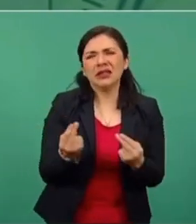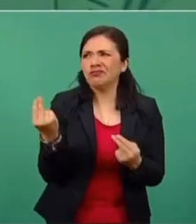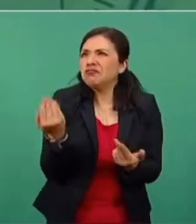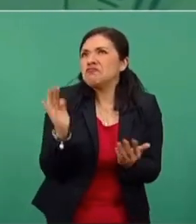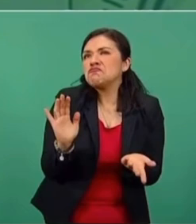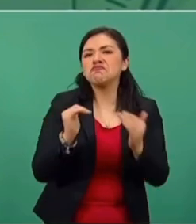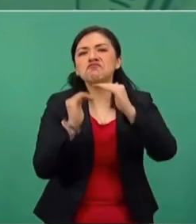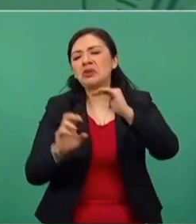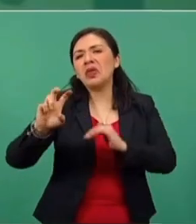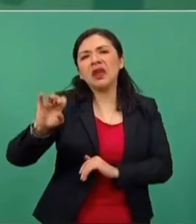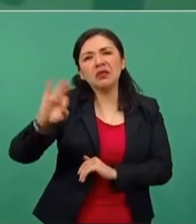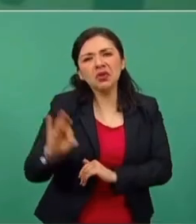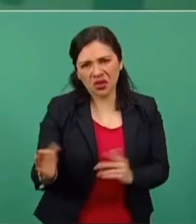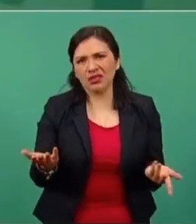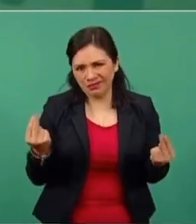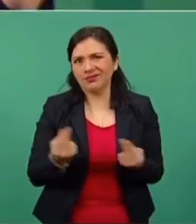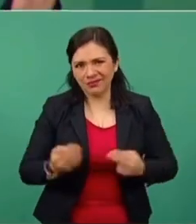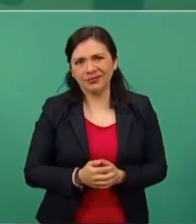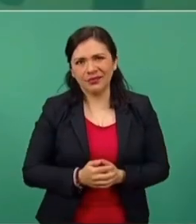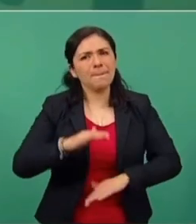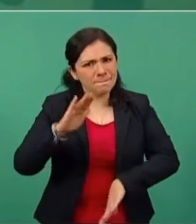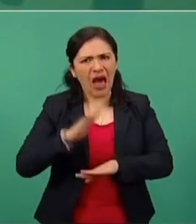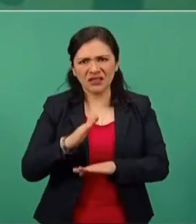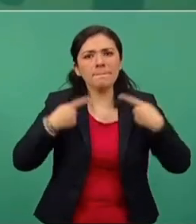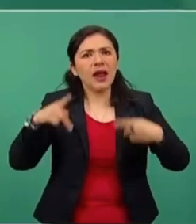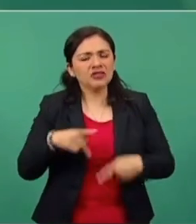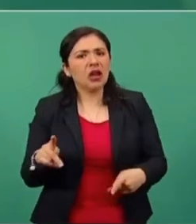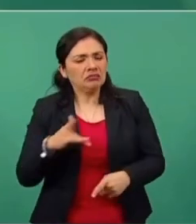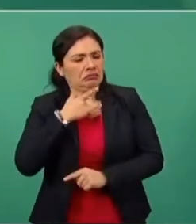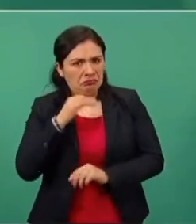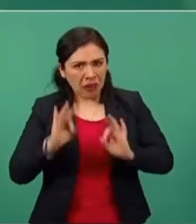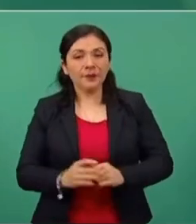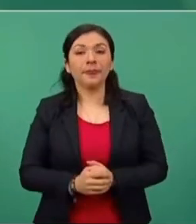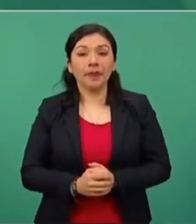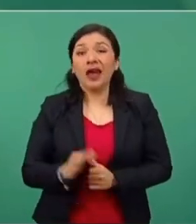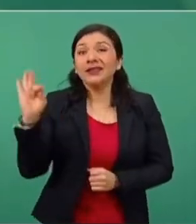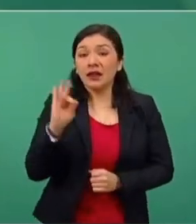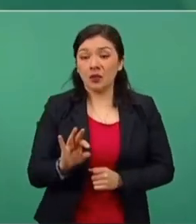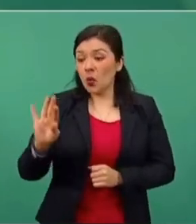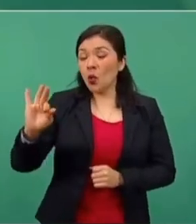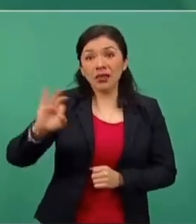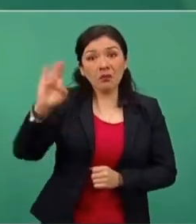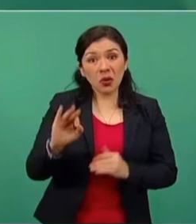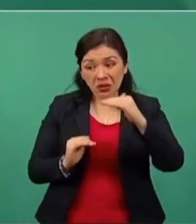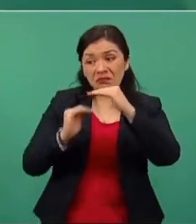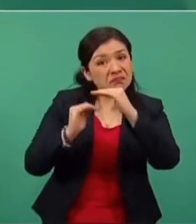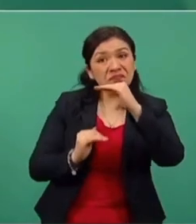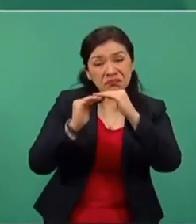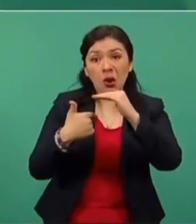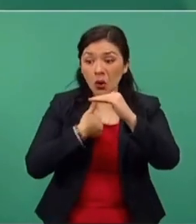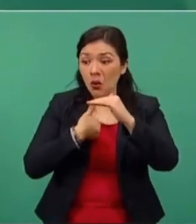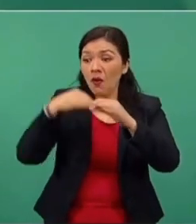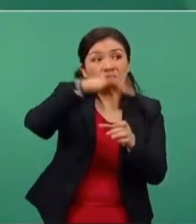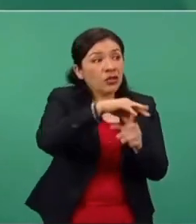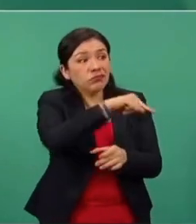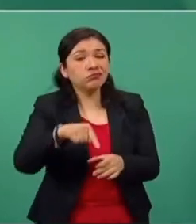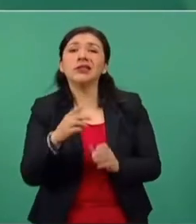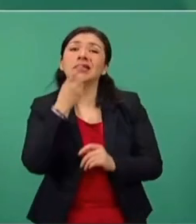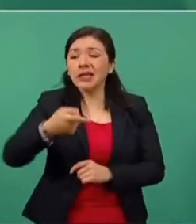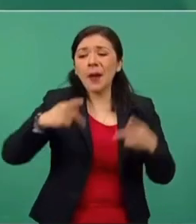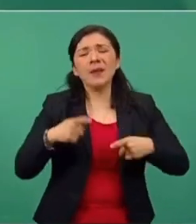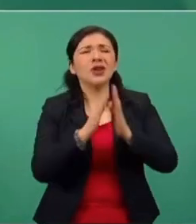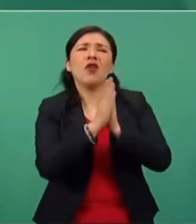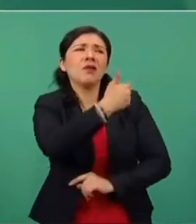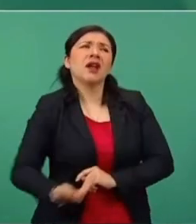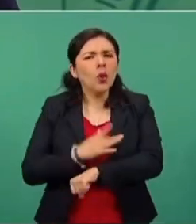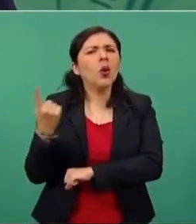en el 30, para todas las facilidades. En mi caso, aunque no llegue al 40 y pierdo, si la gente